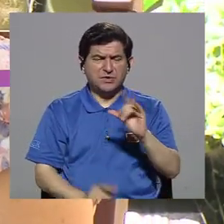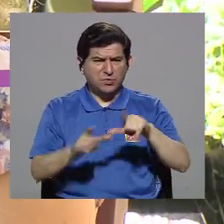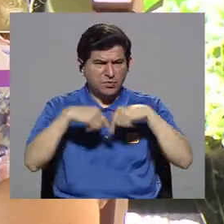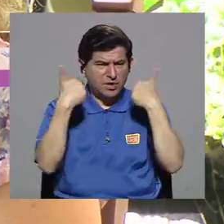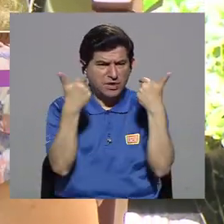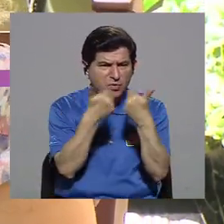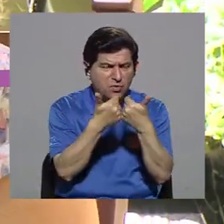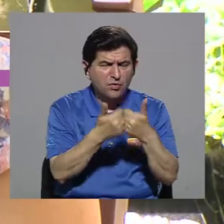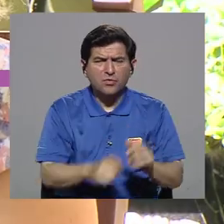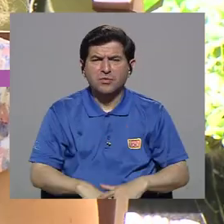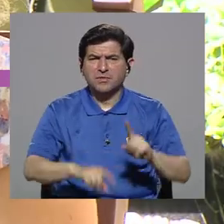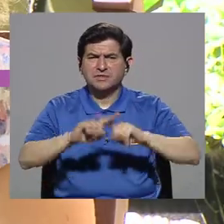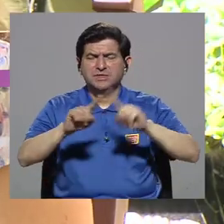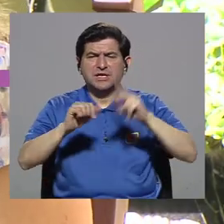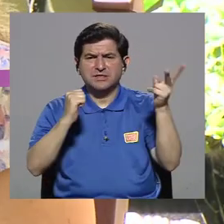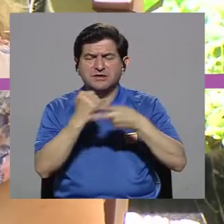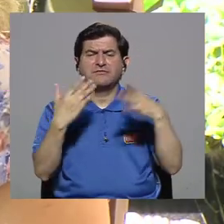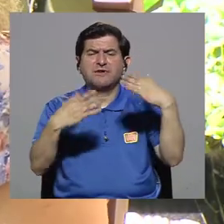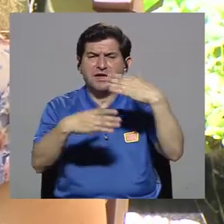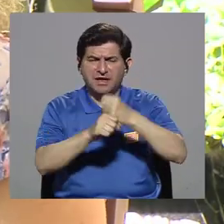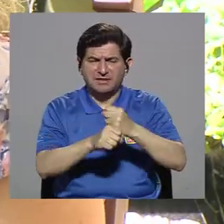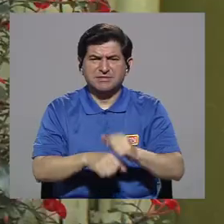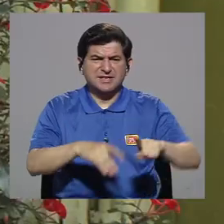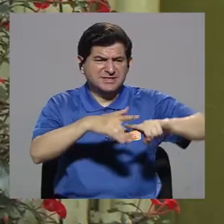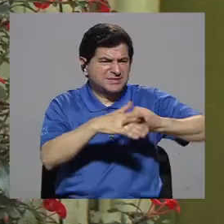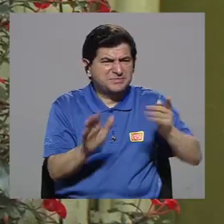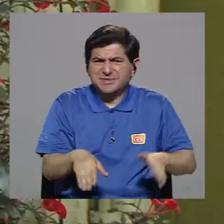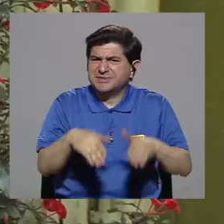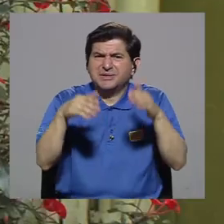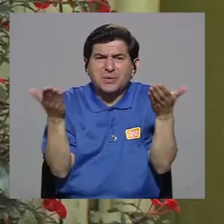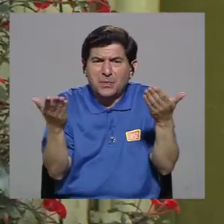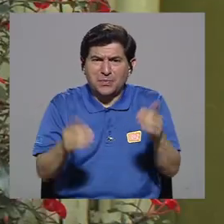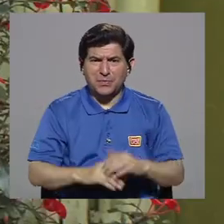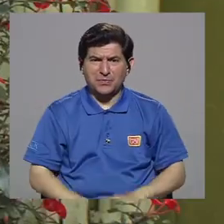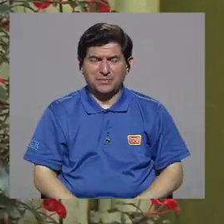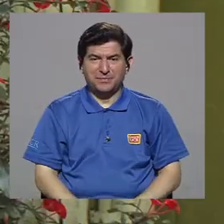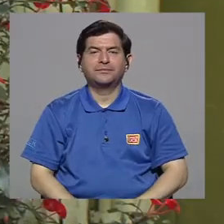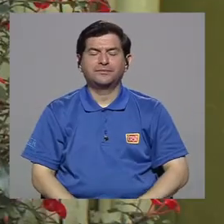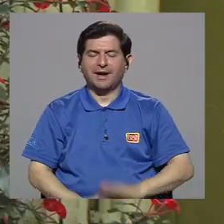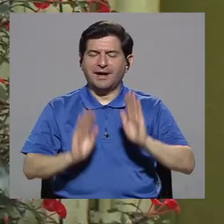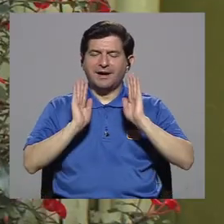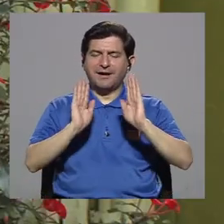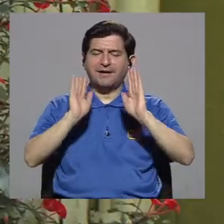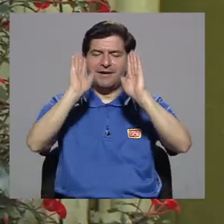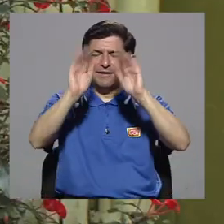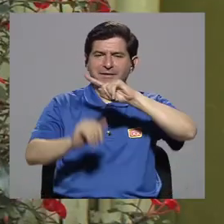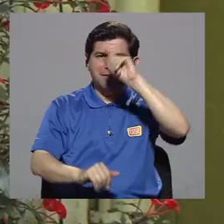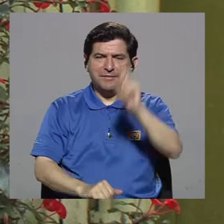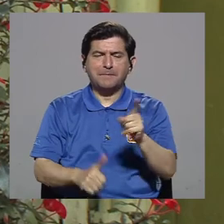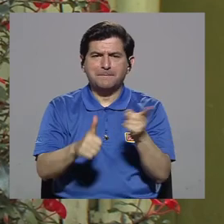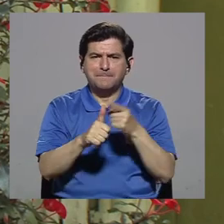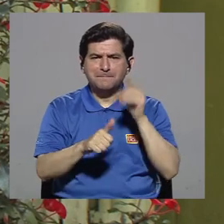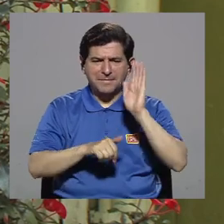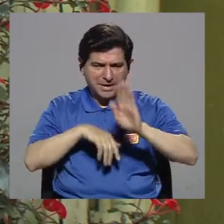otras ocasiones que lo han hecho, cómo empezar? Excelente pregunta. ¿Cuál es el primer paso?